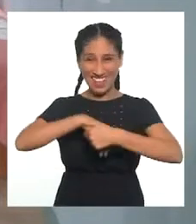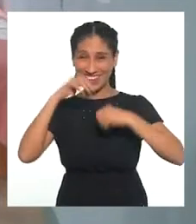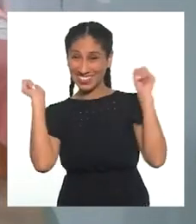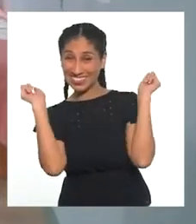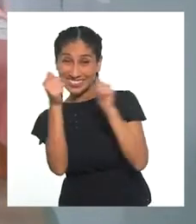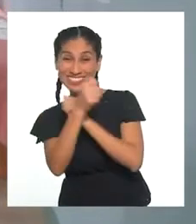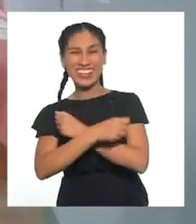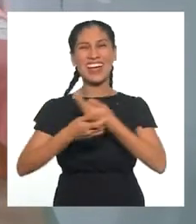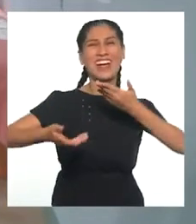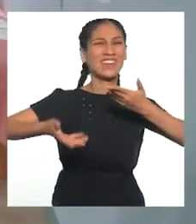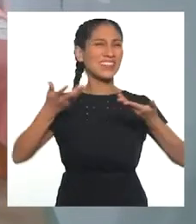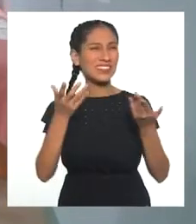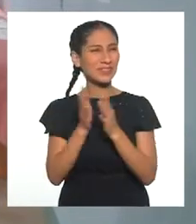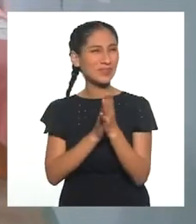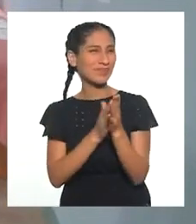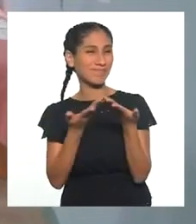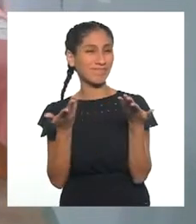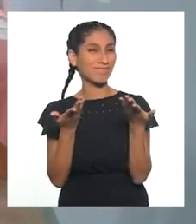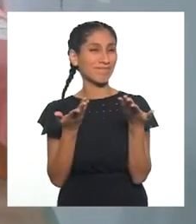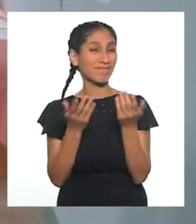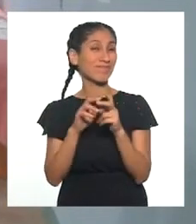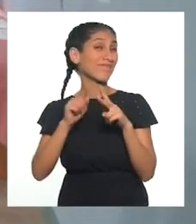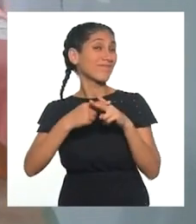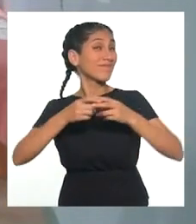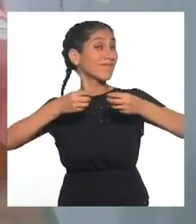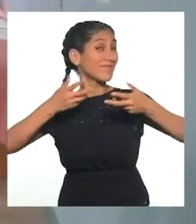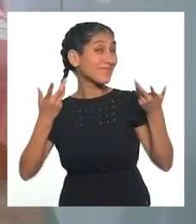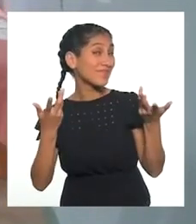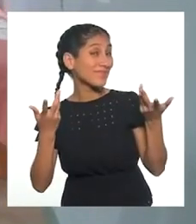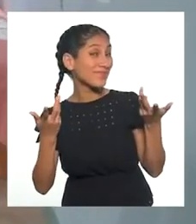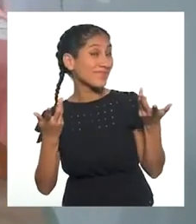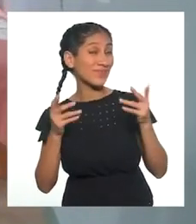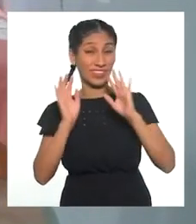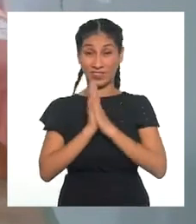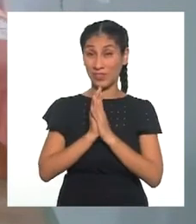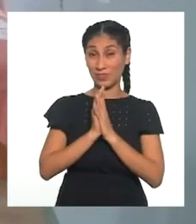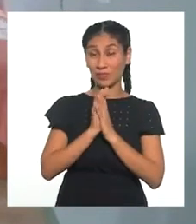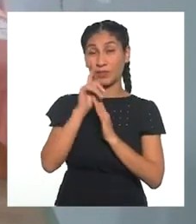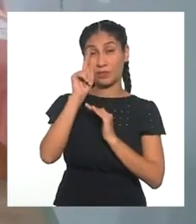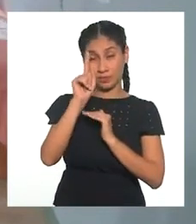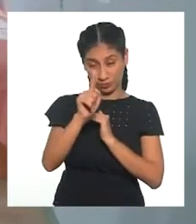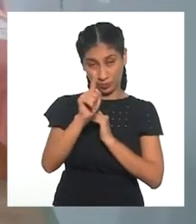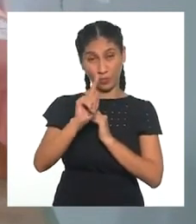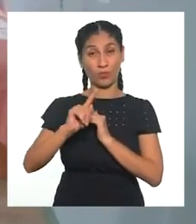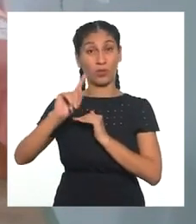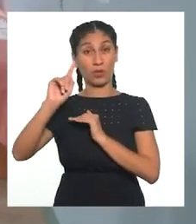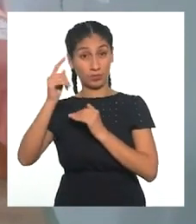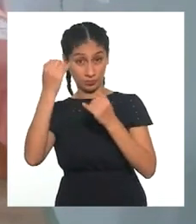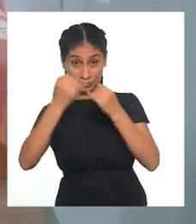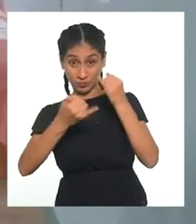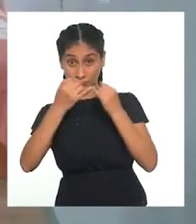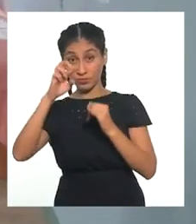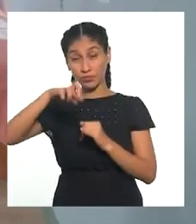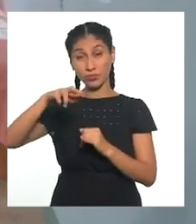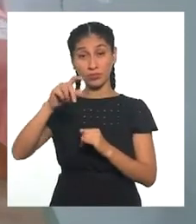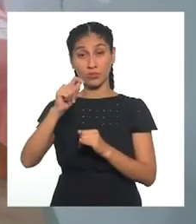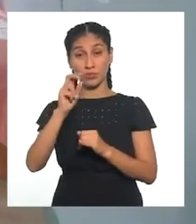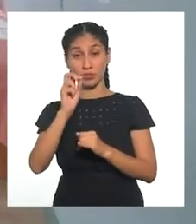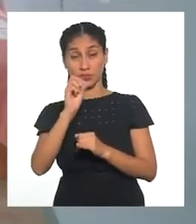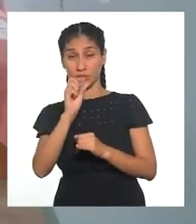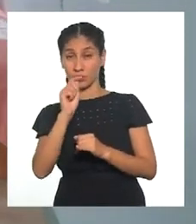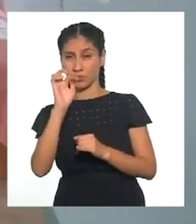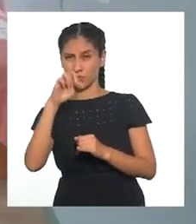A ver, ¿por dónde empiezo? Cuando termines tu prototipo, viene un paso más. El paso más